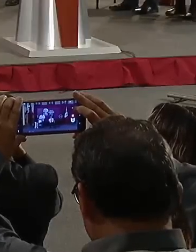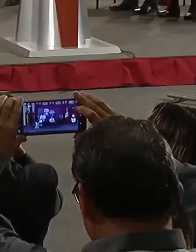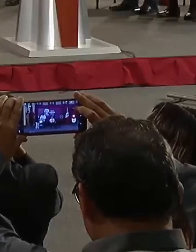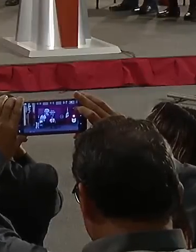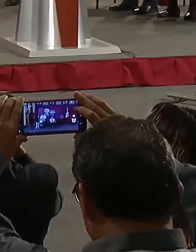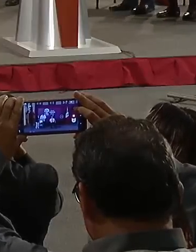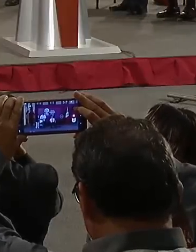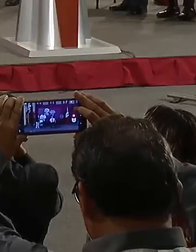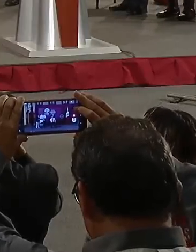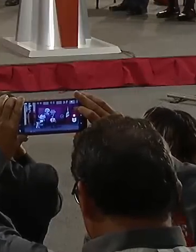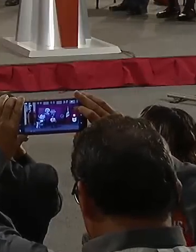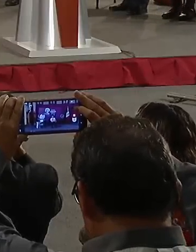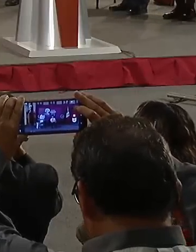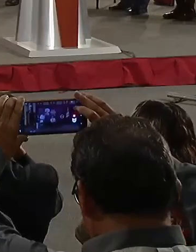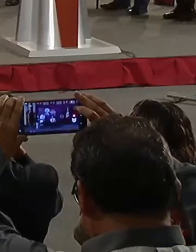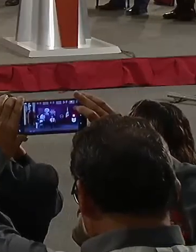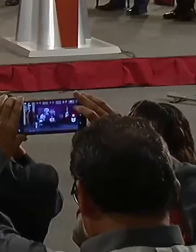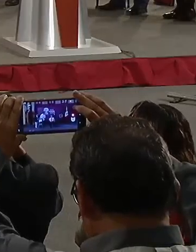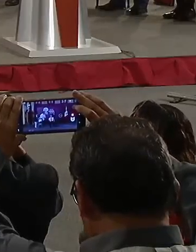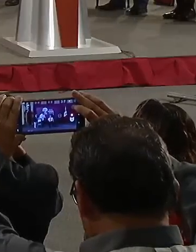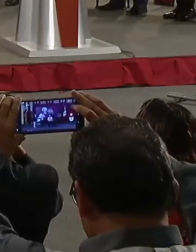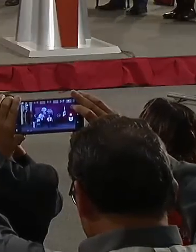El mensajero de la salud.